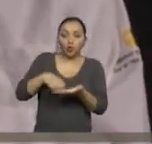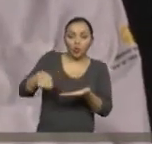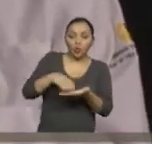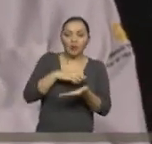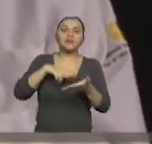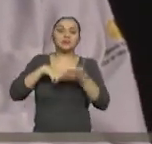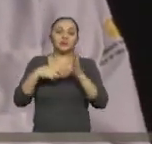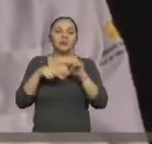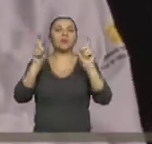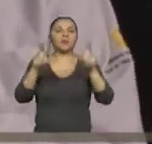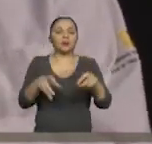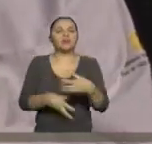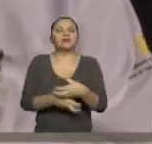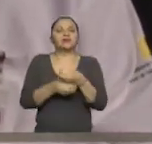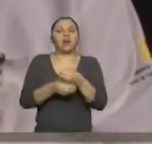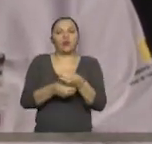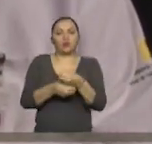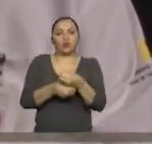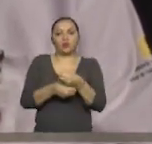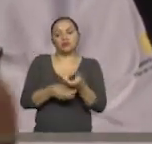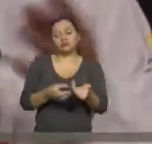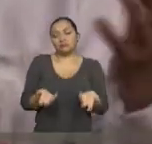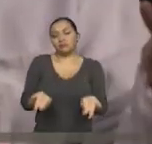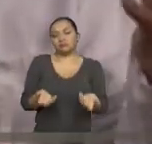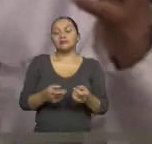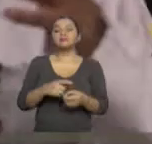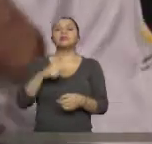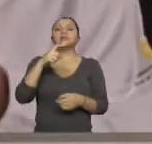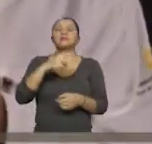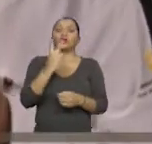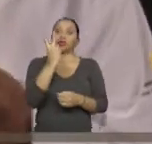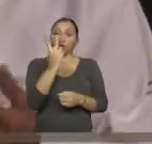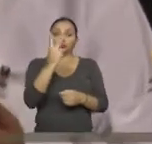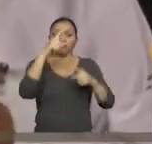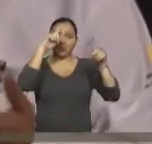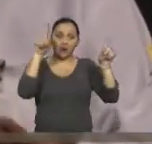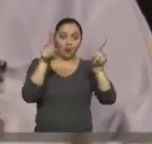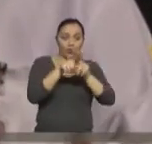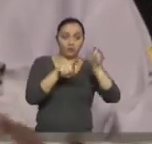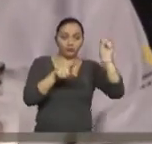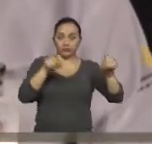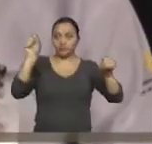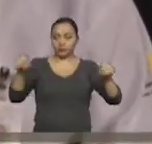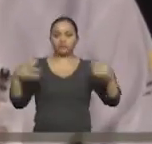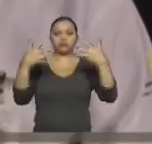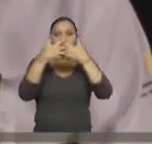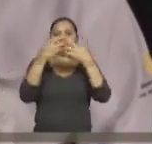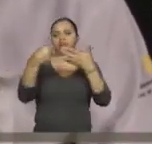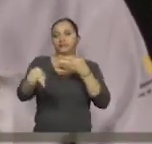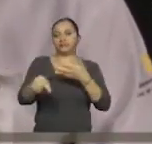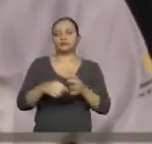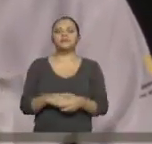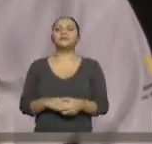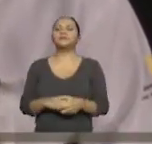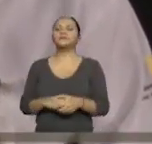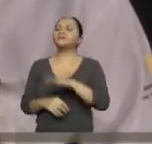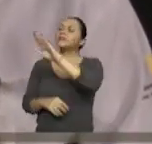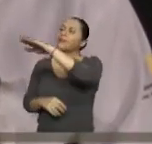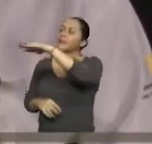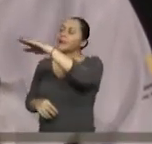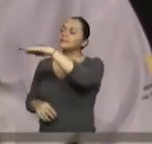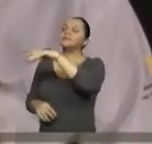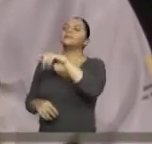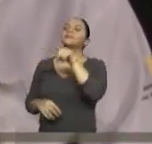consultar a otro especialista. Y si los dos concuerdan, pues muy bien. Cleber, al momento que usted